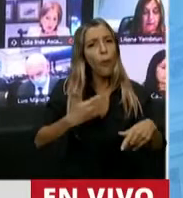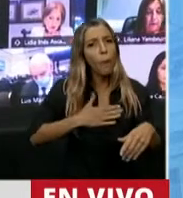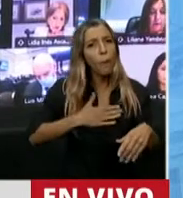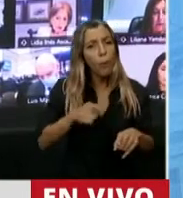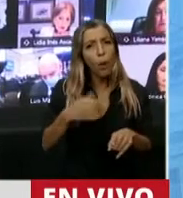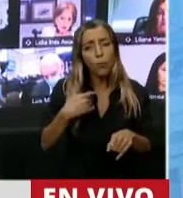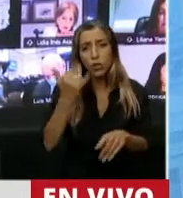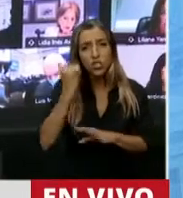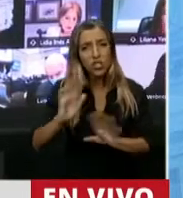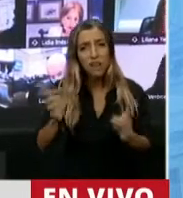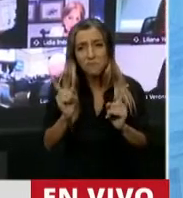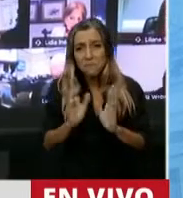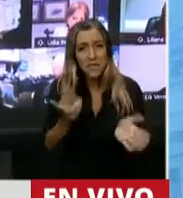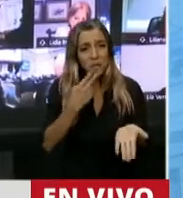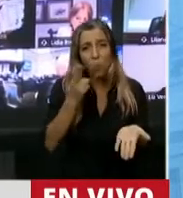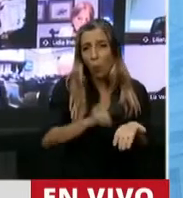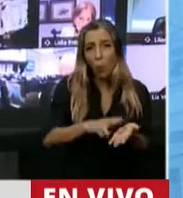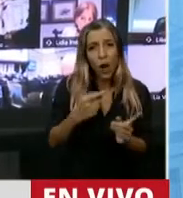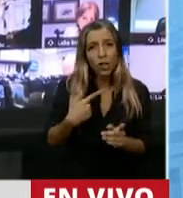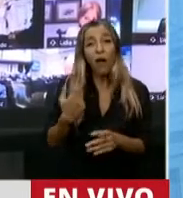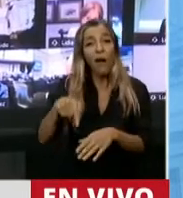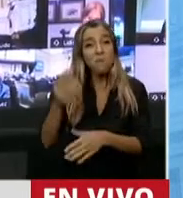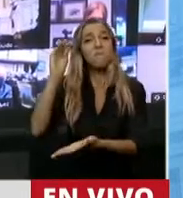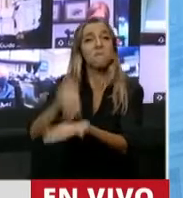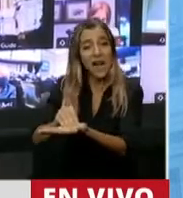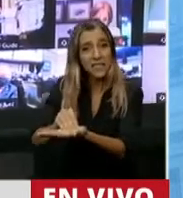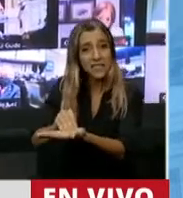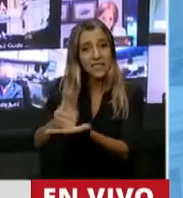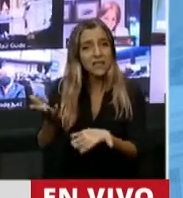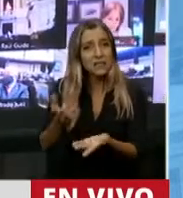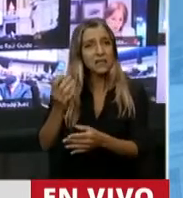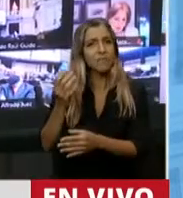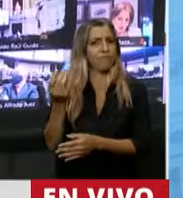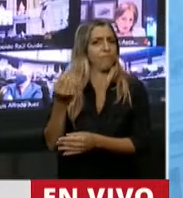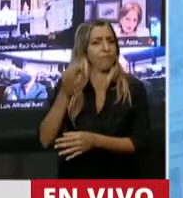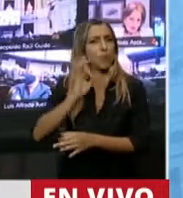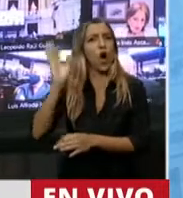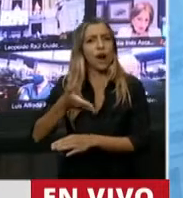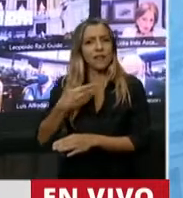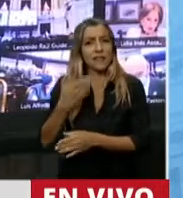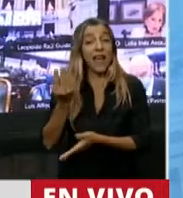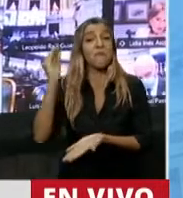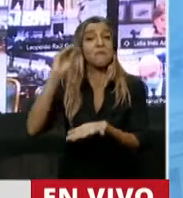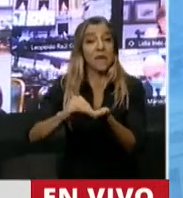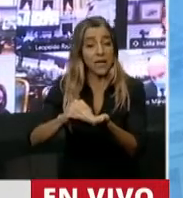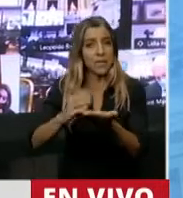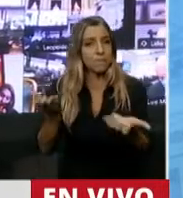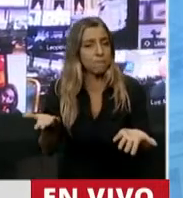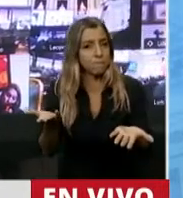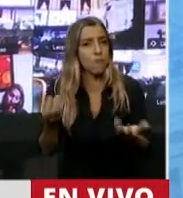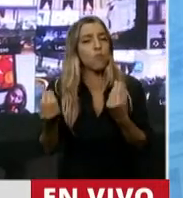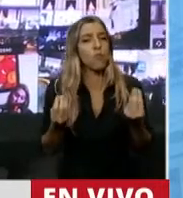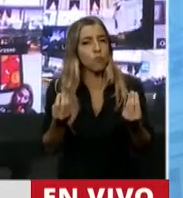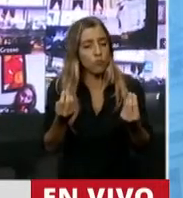sujeto imponible, la misma base imponible y una sobrealícuota respecto a esa base imponible.